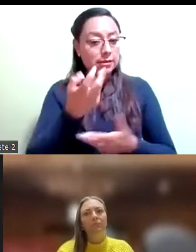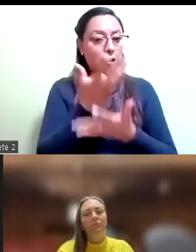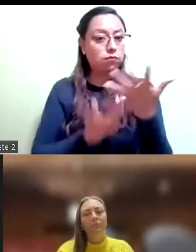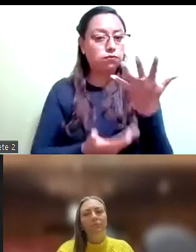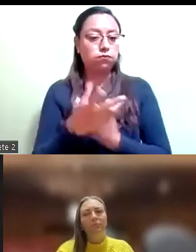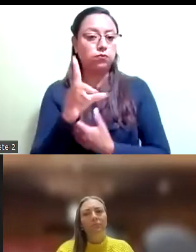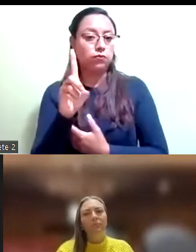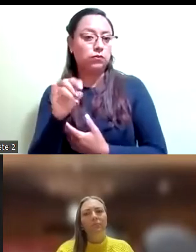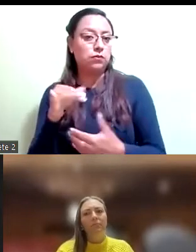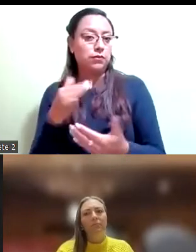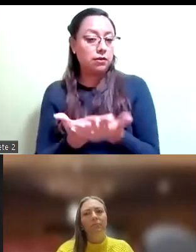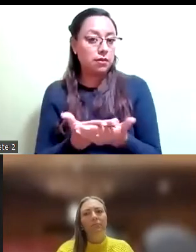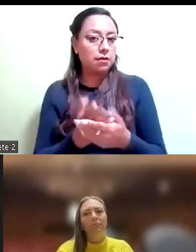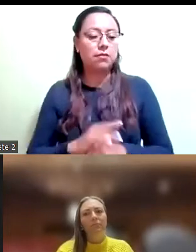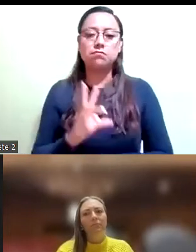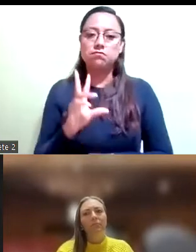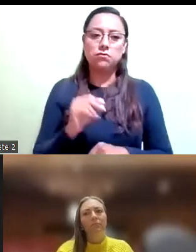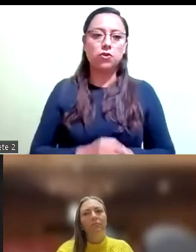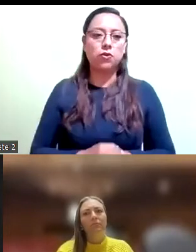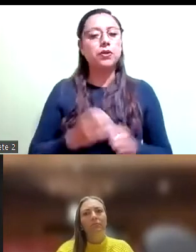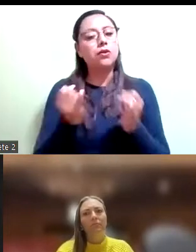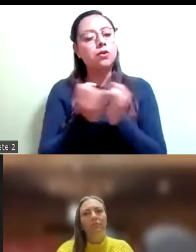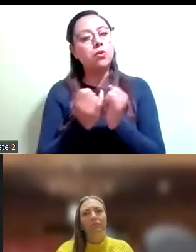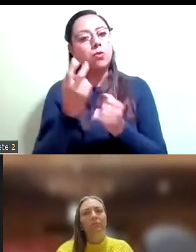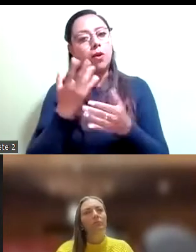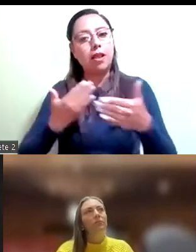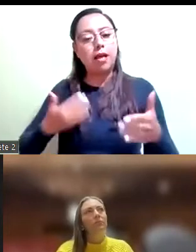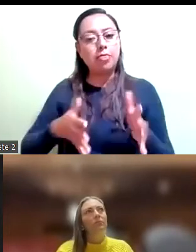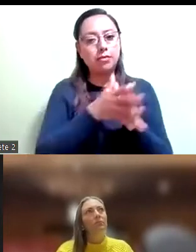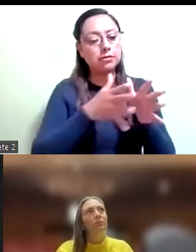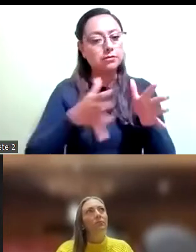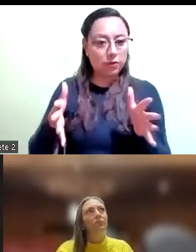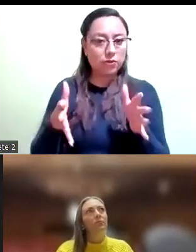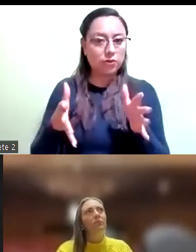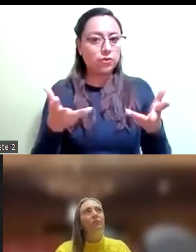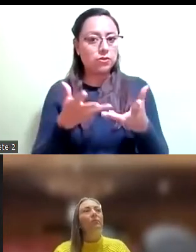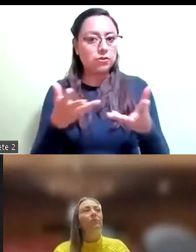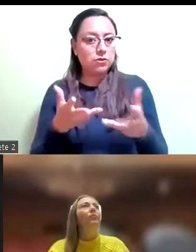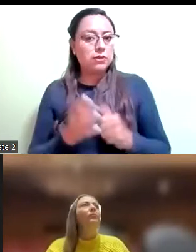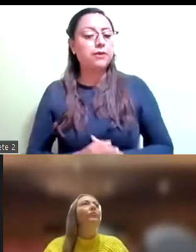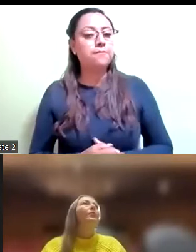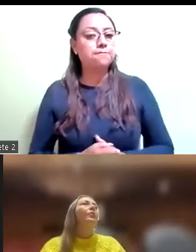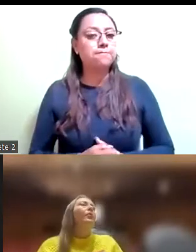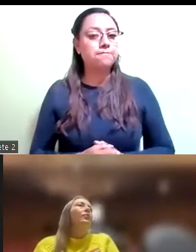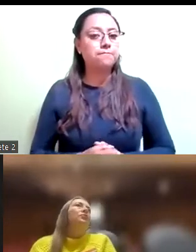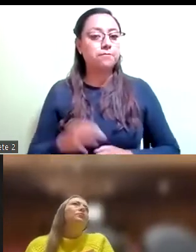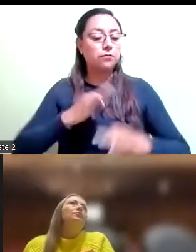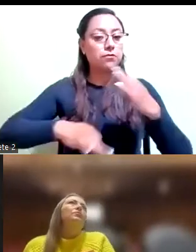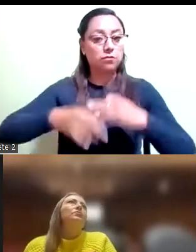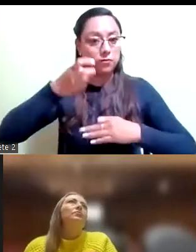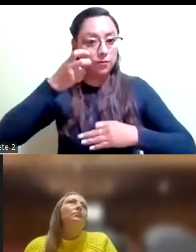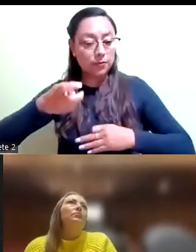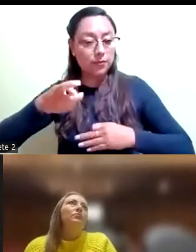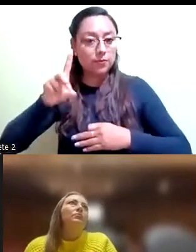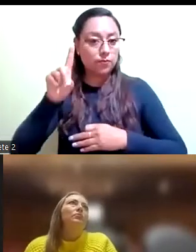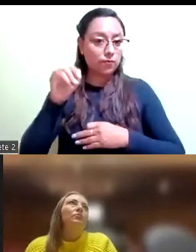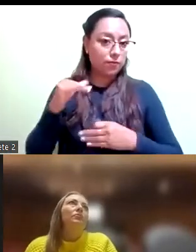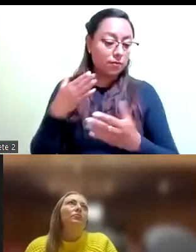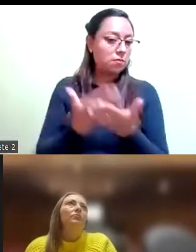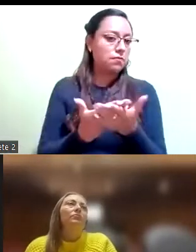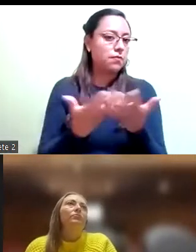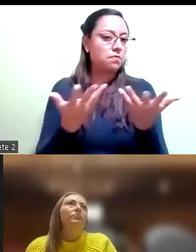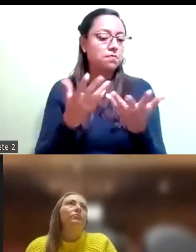iniciativas que también en el periodo pasado se estuvieron posicionando y no se dictaminaron. La